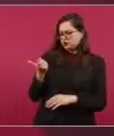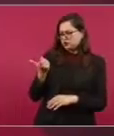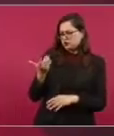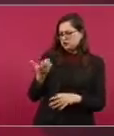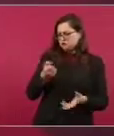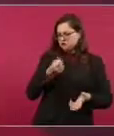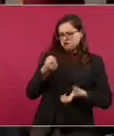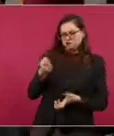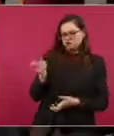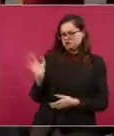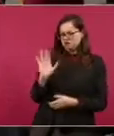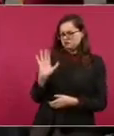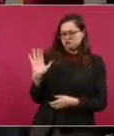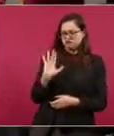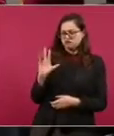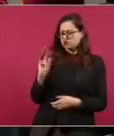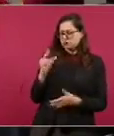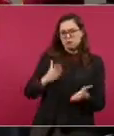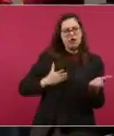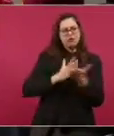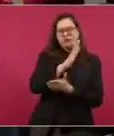allá. Nosotros.